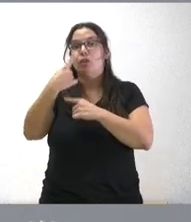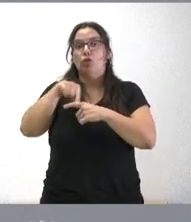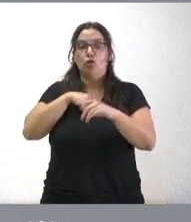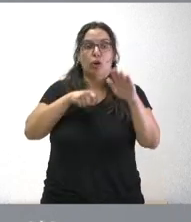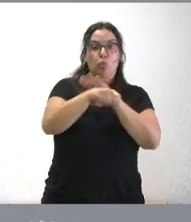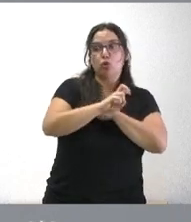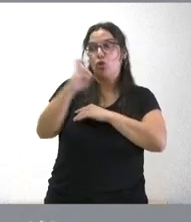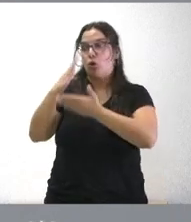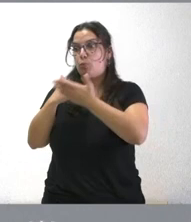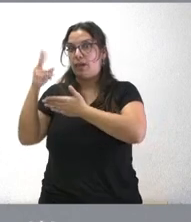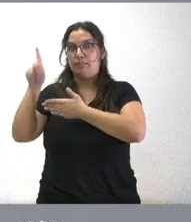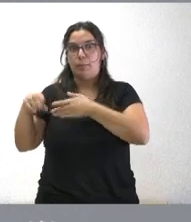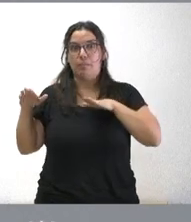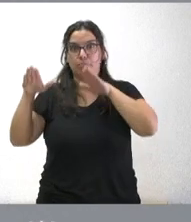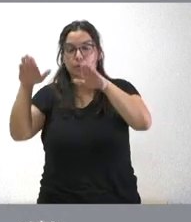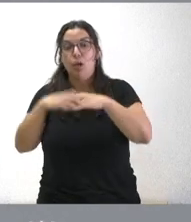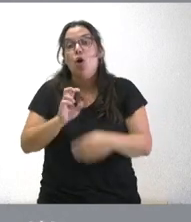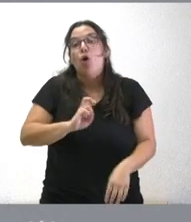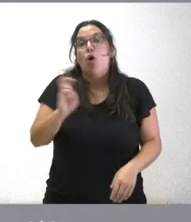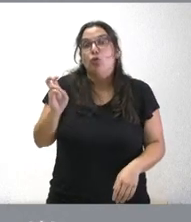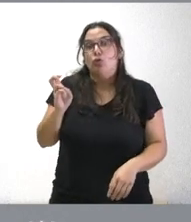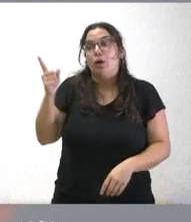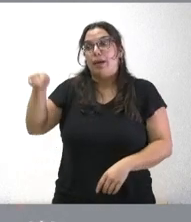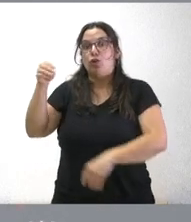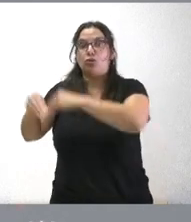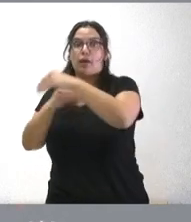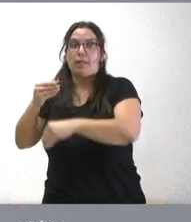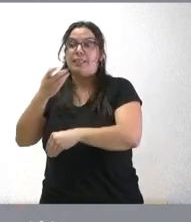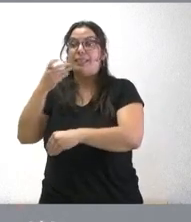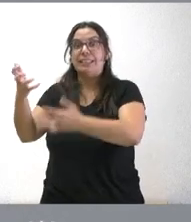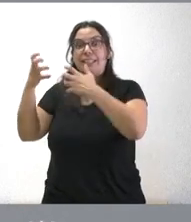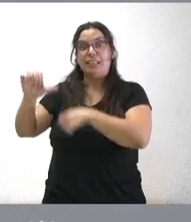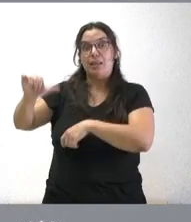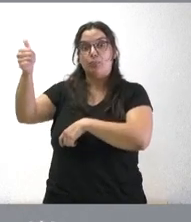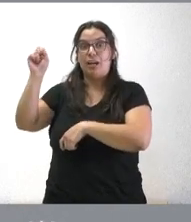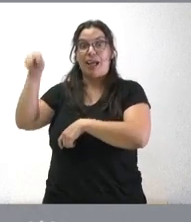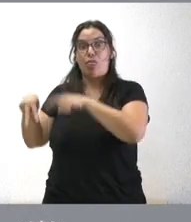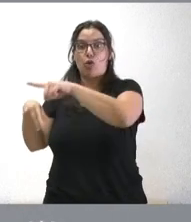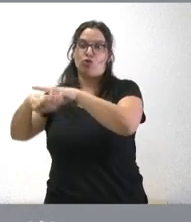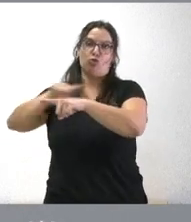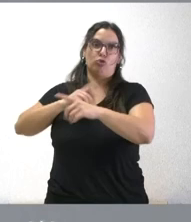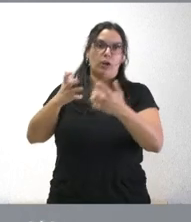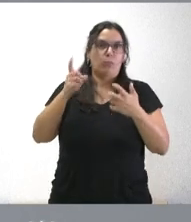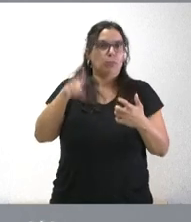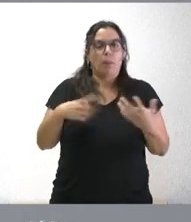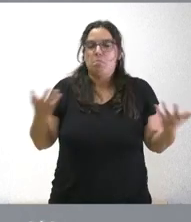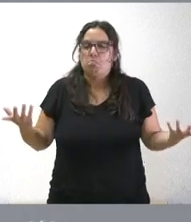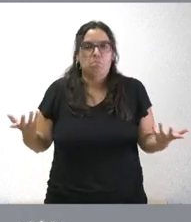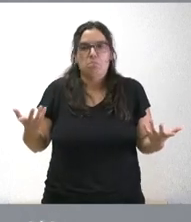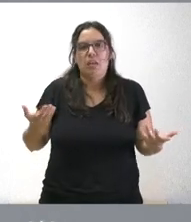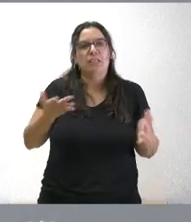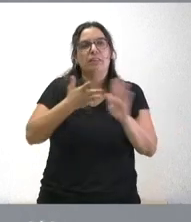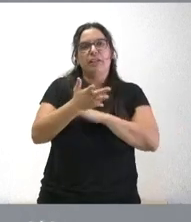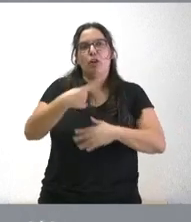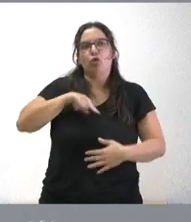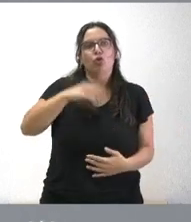vez que otras comunidades autónomas y en el otro pues nos estamos beneficiando de las sentencias que hubiera respecto de recursos que hubieran presentado otras comunidades autónomas no tiene por qué ser Castilla y León